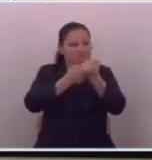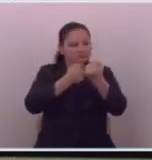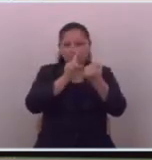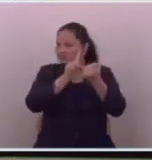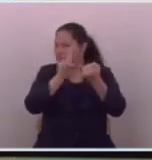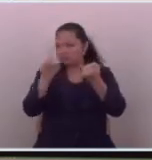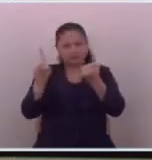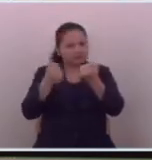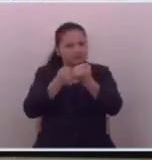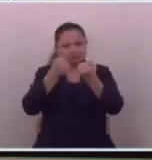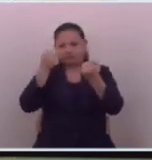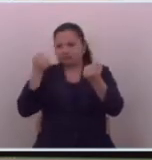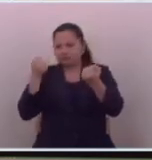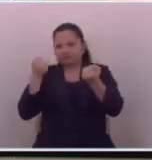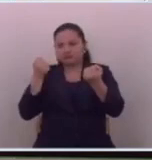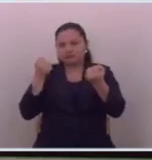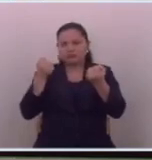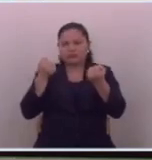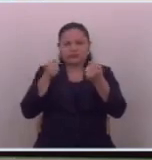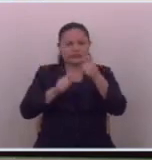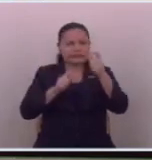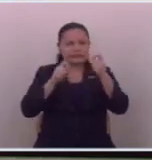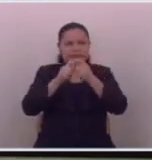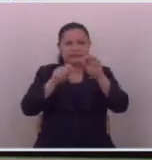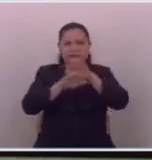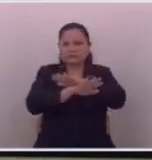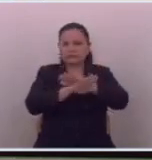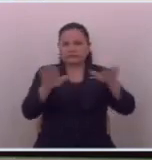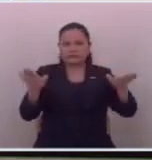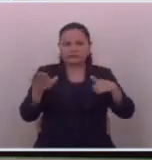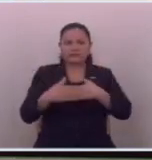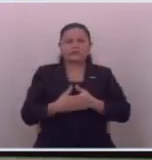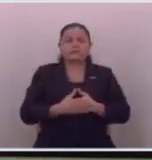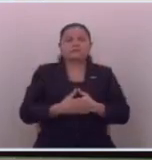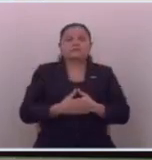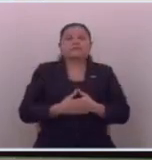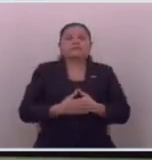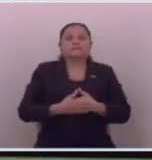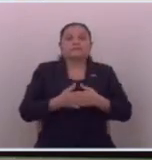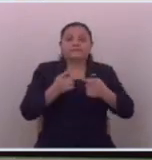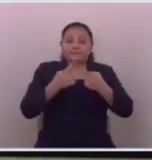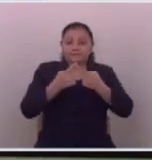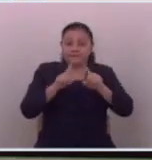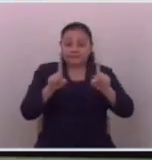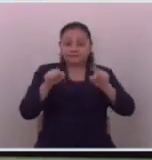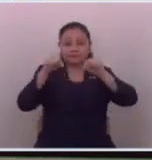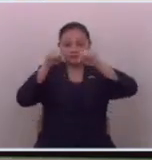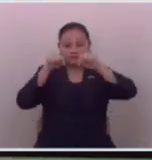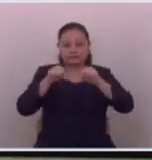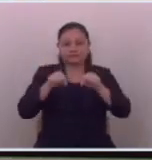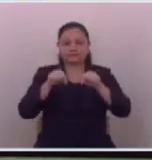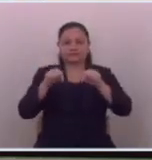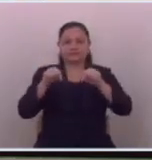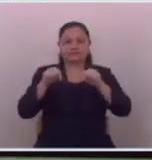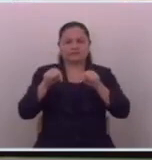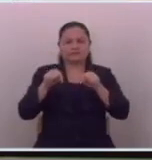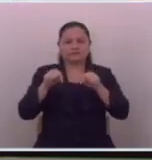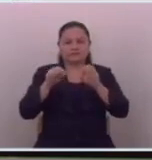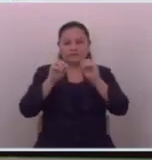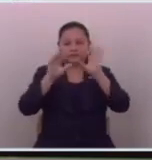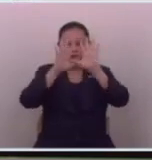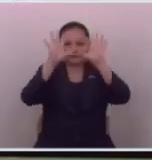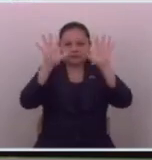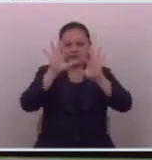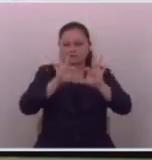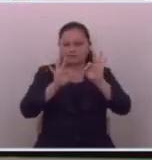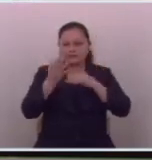quien no apoya punto pero se tiene que se tiene que aclarar